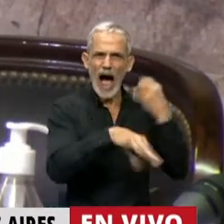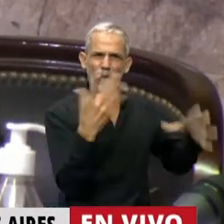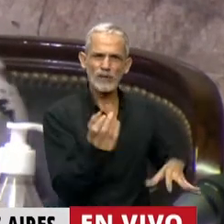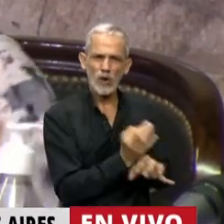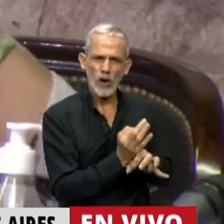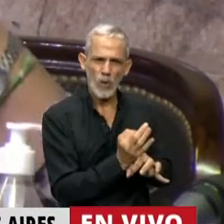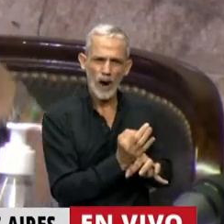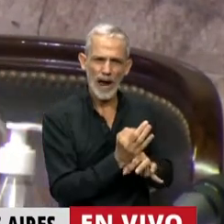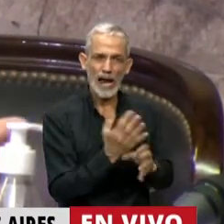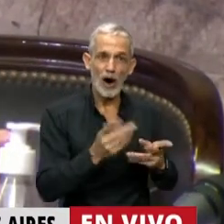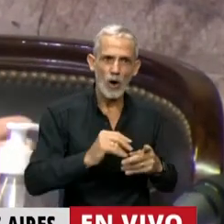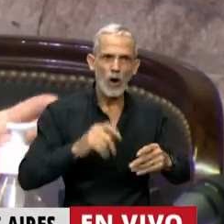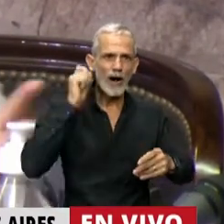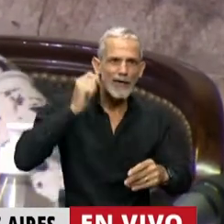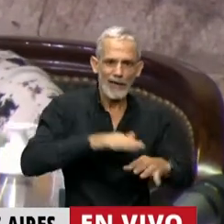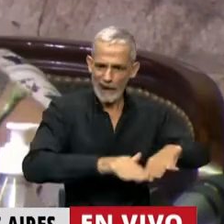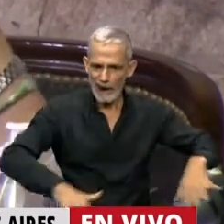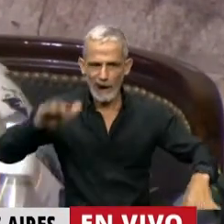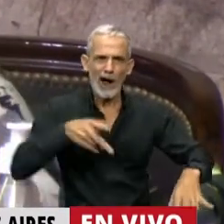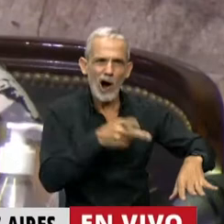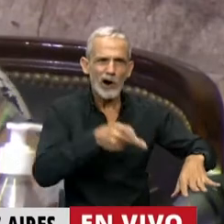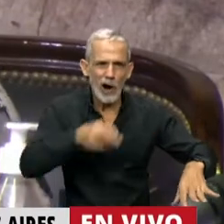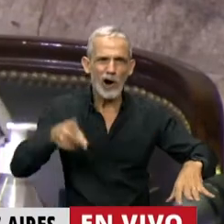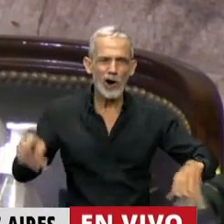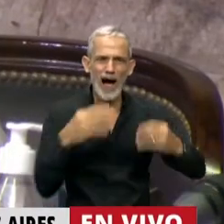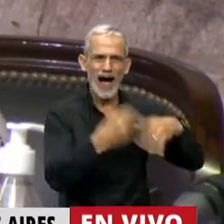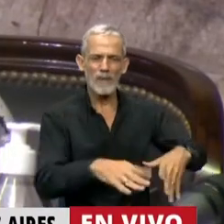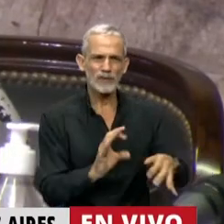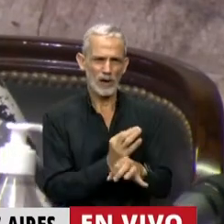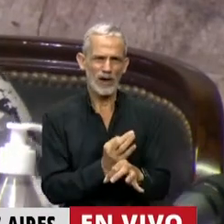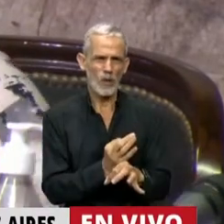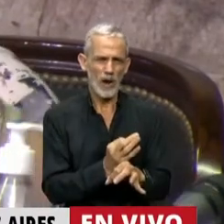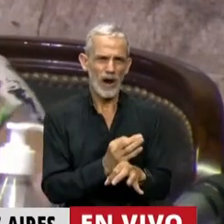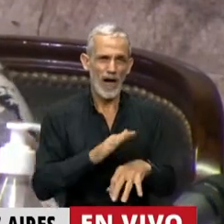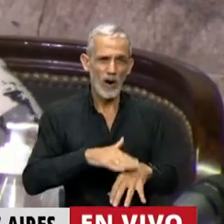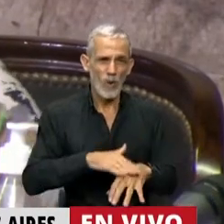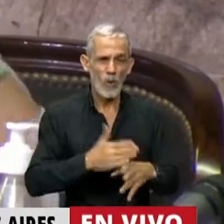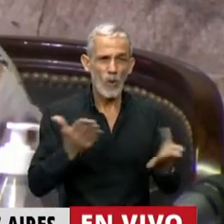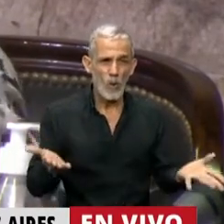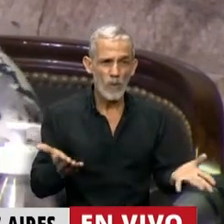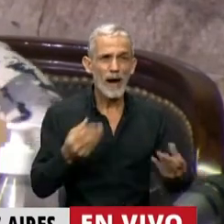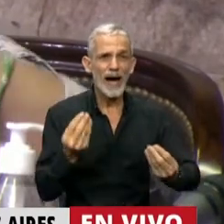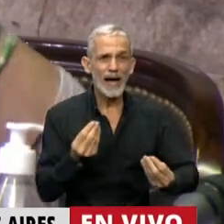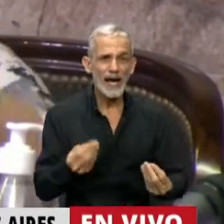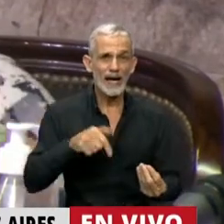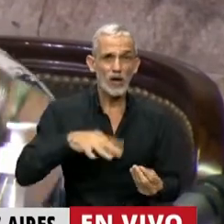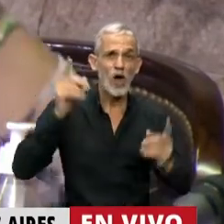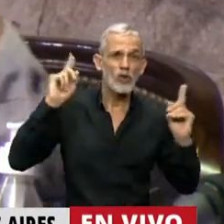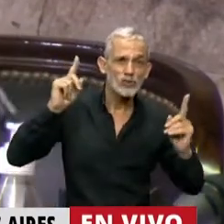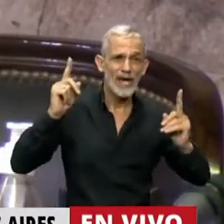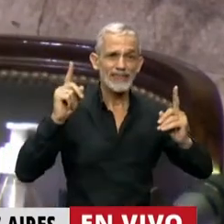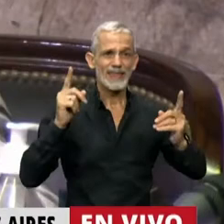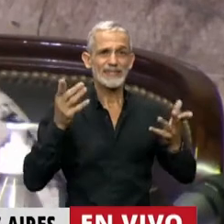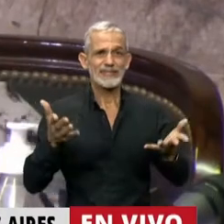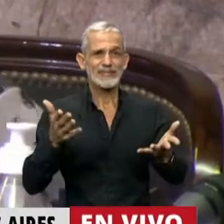escolar o las trayectorias educativas discontinuas, etc., tengan que ver con que la docencia o los docentes o las docentes